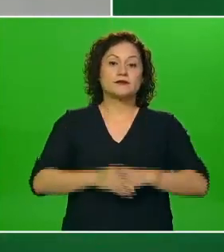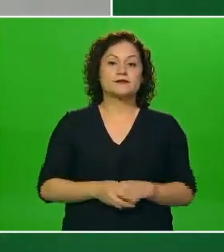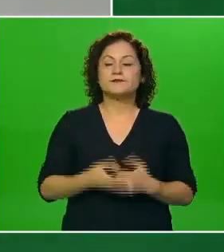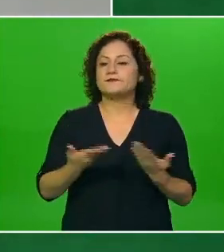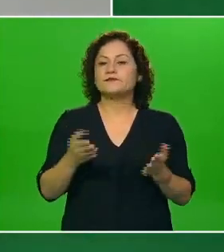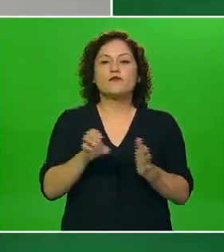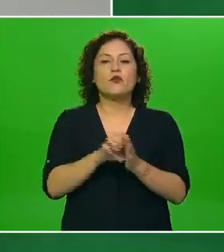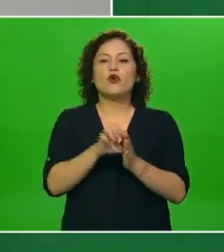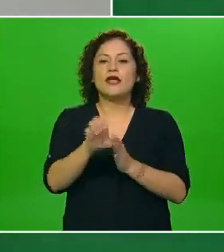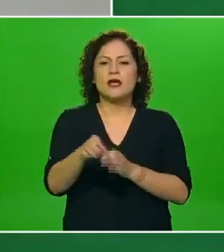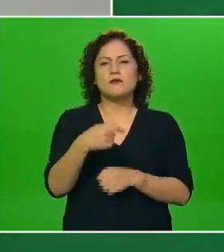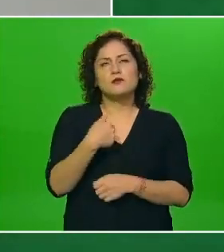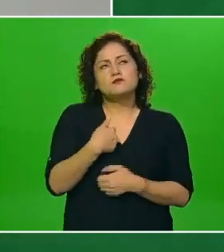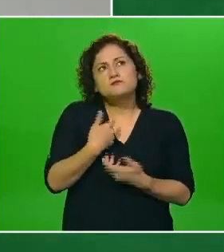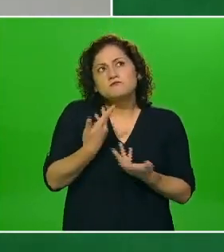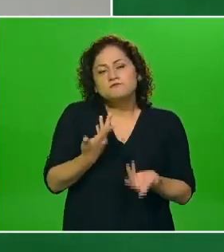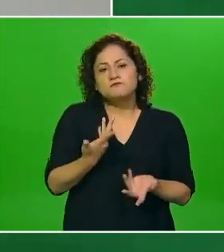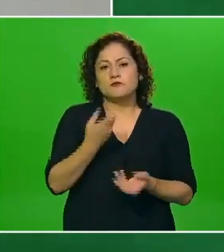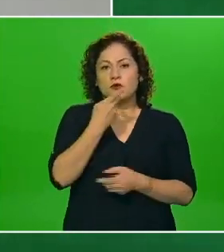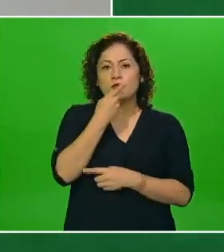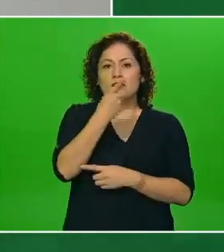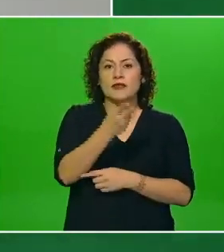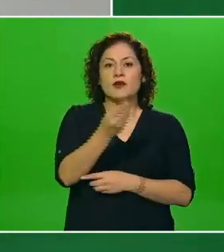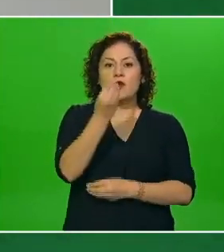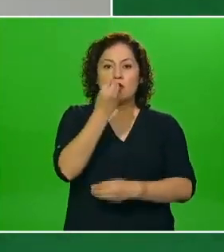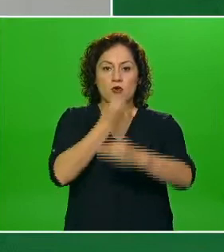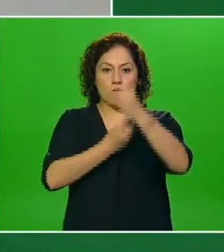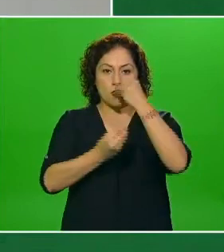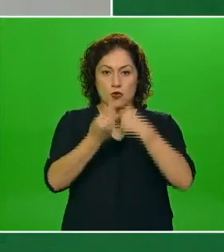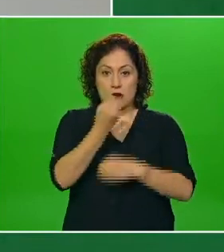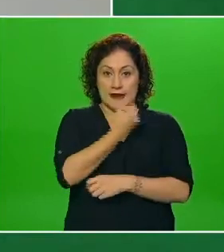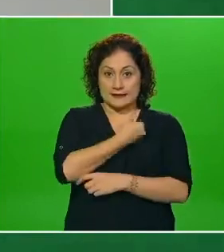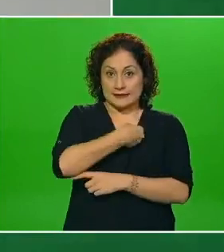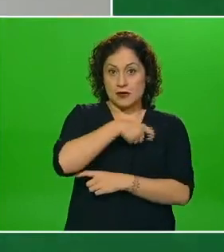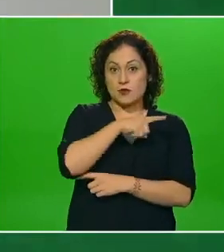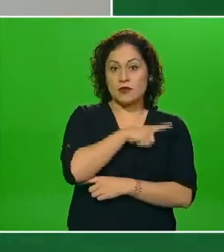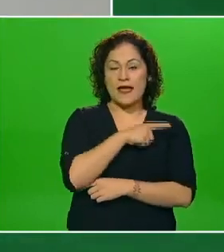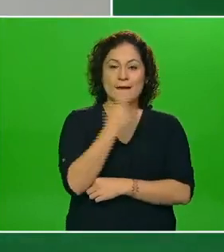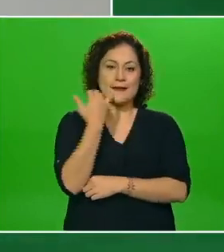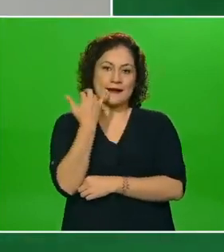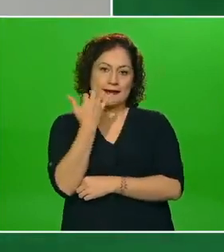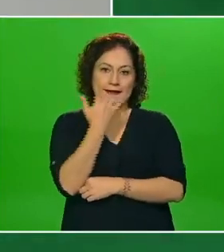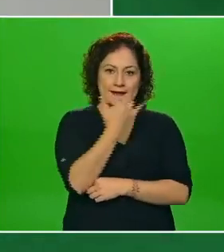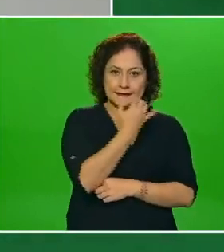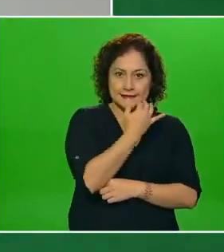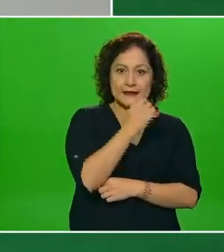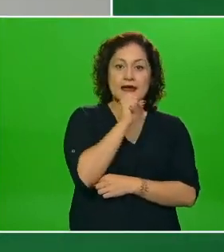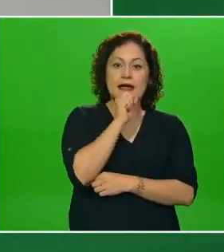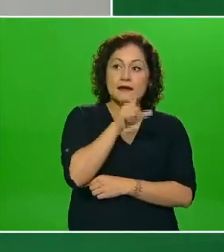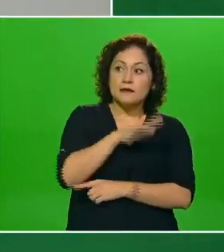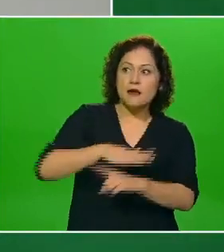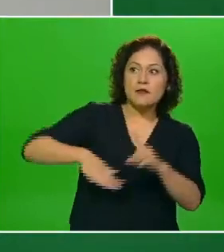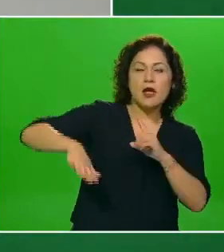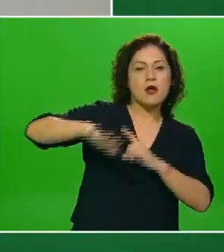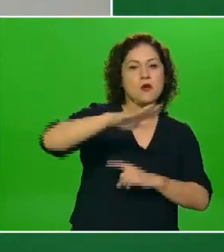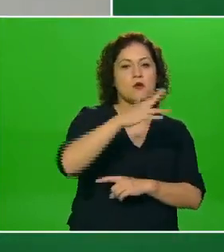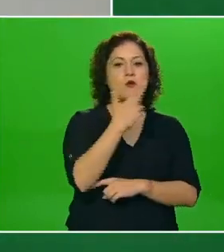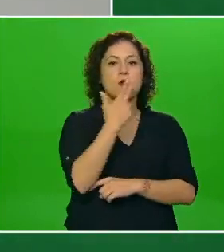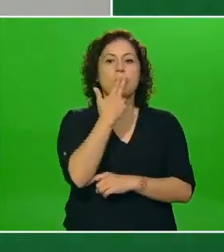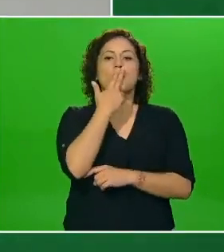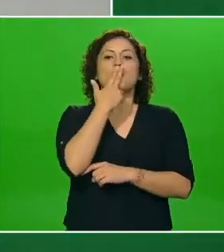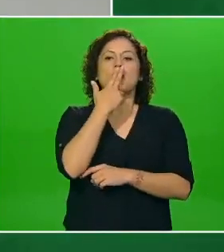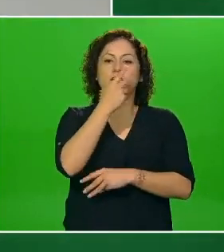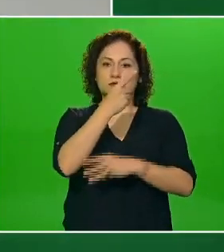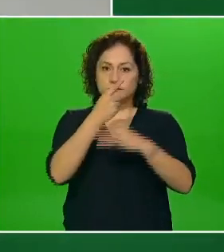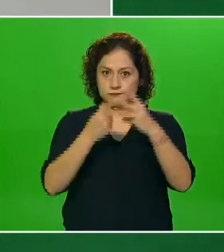en una frase la alimentación rica y saludable pero también amigable con el medio ambiente que es otro componente que